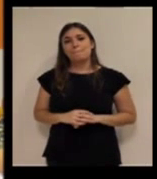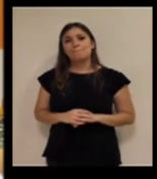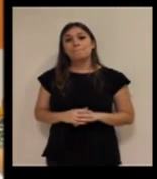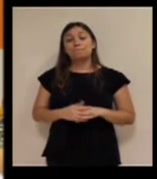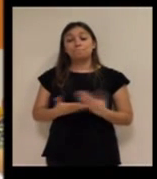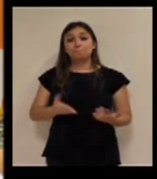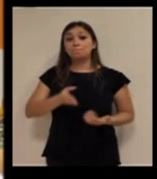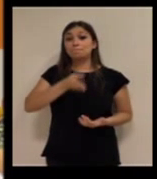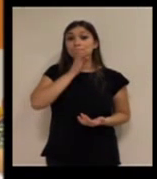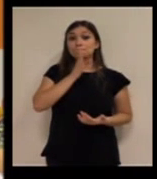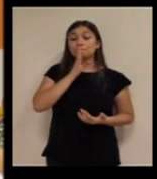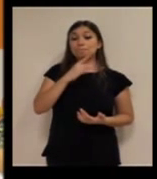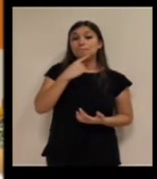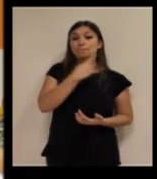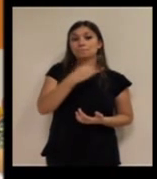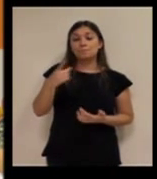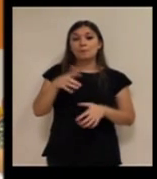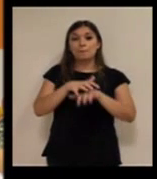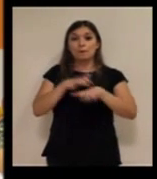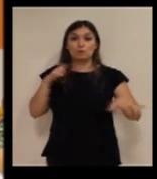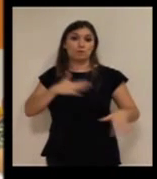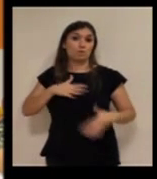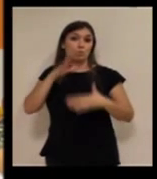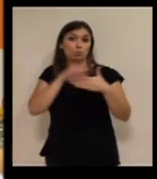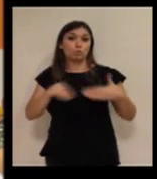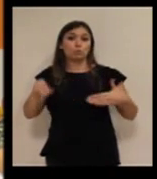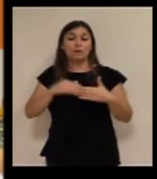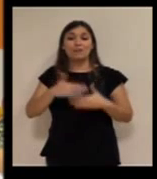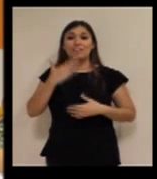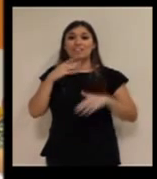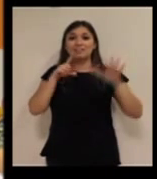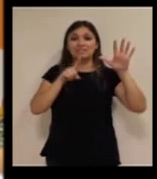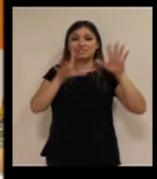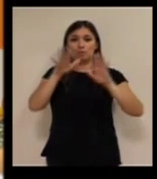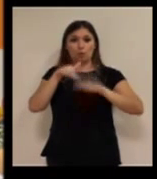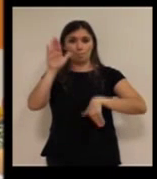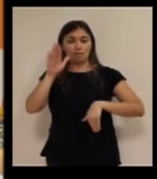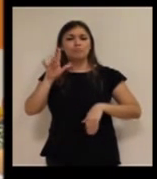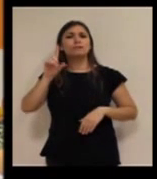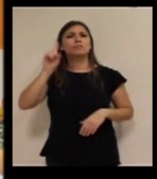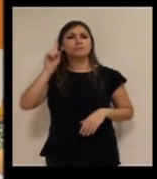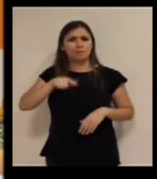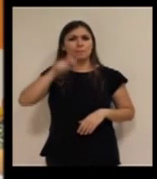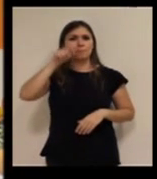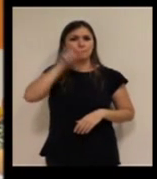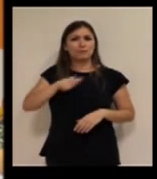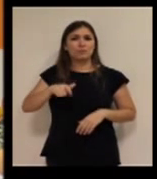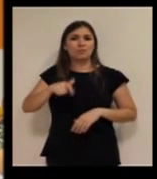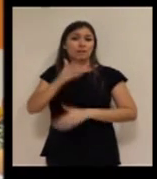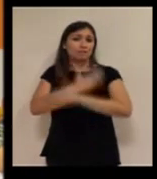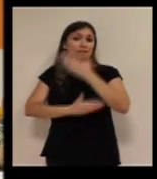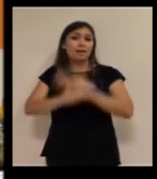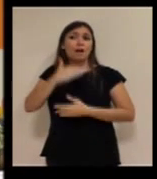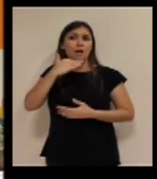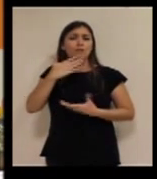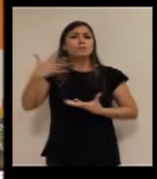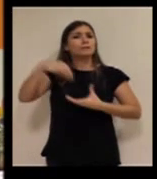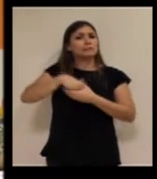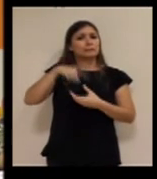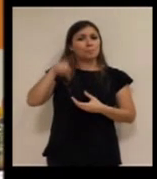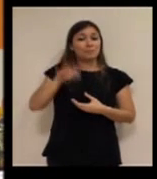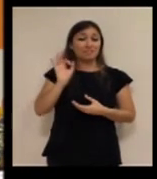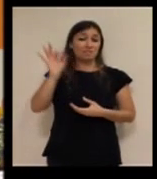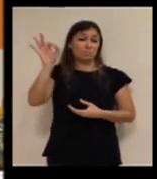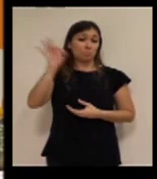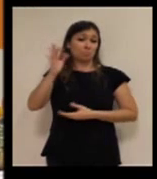Como os decía, la mayoría de nuestros usuarios son mayores de 65 años, también tenemos a personas con alguna discapacidad, pero es